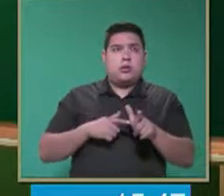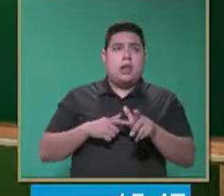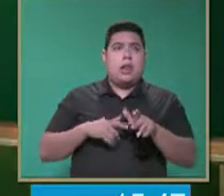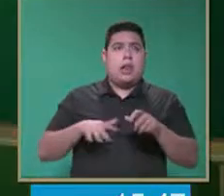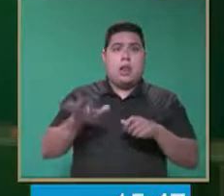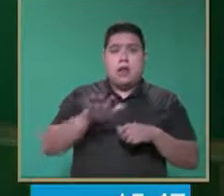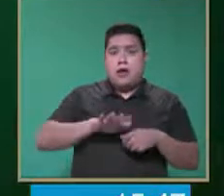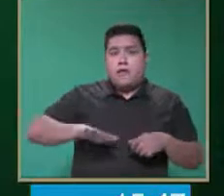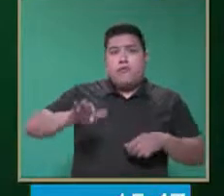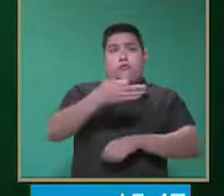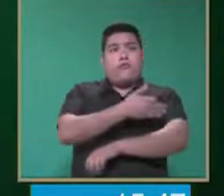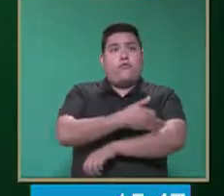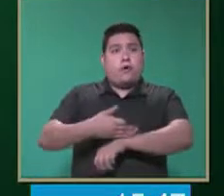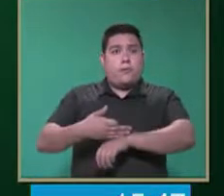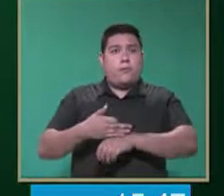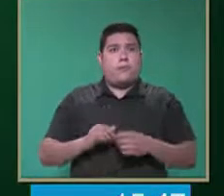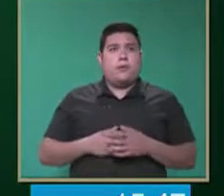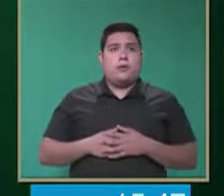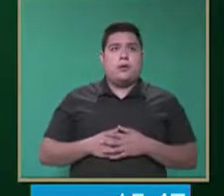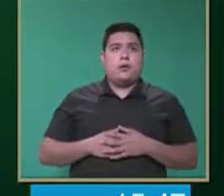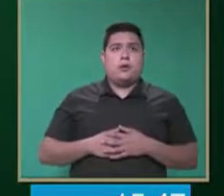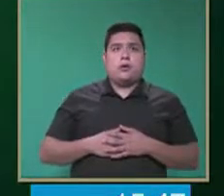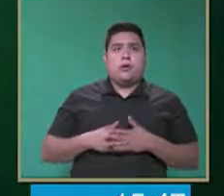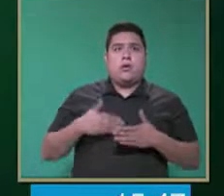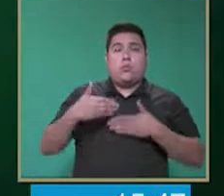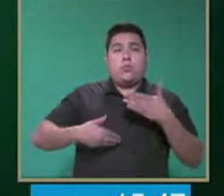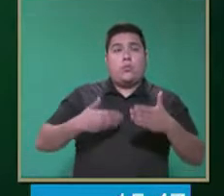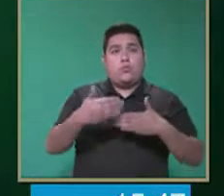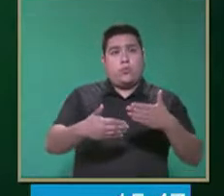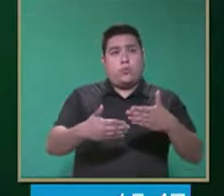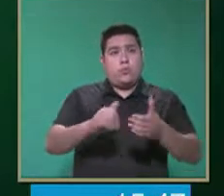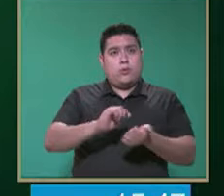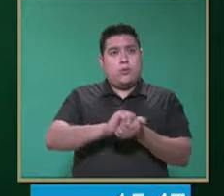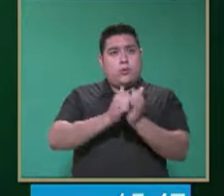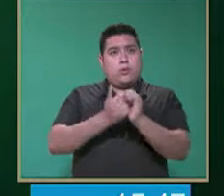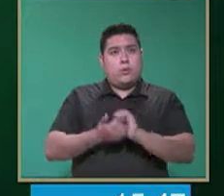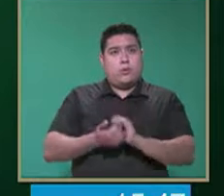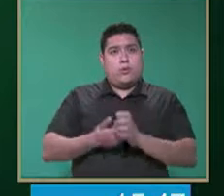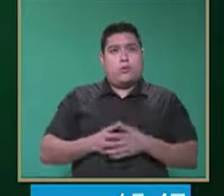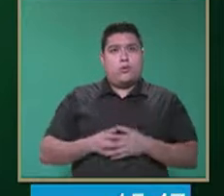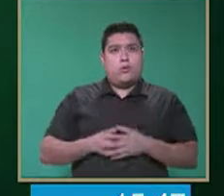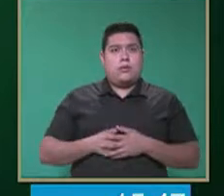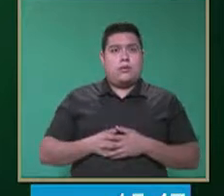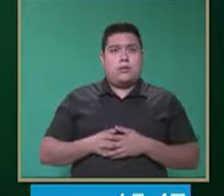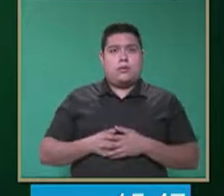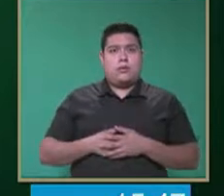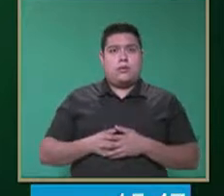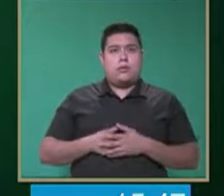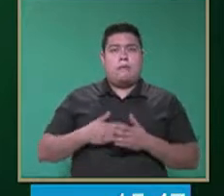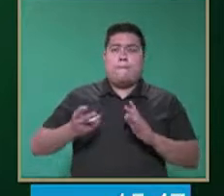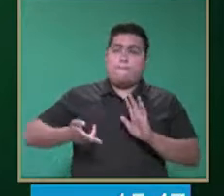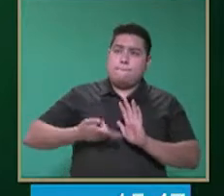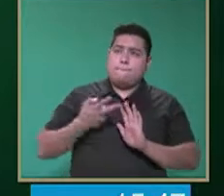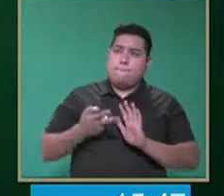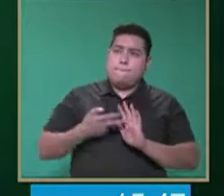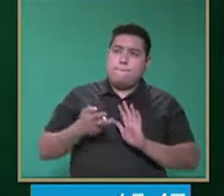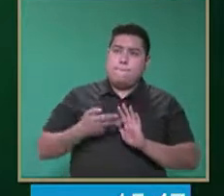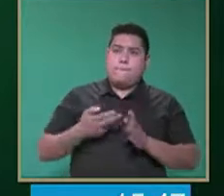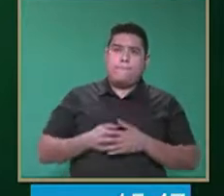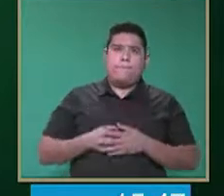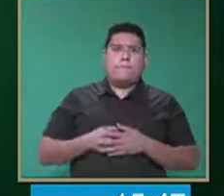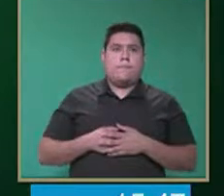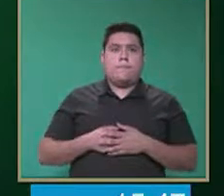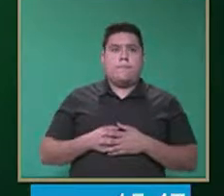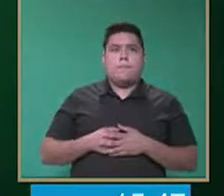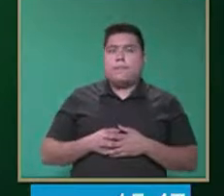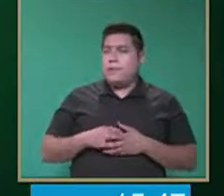familiar va a ser un proceso de adaptación constante. Vamos a ver